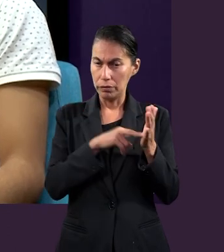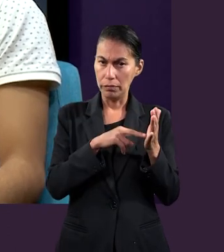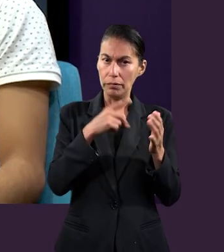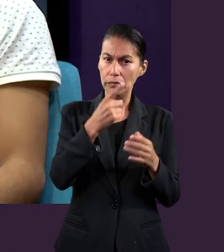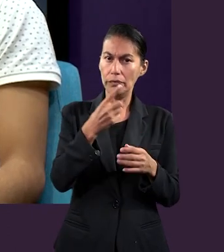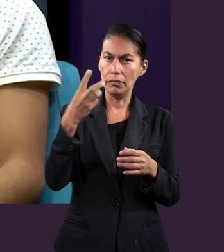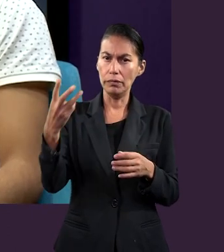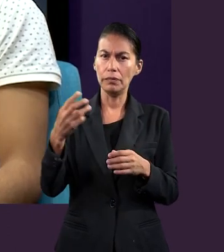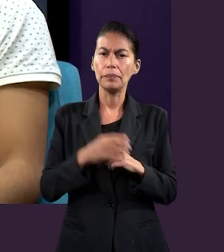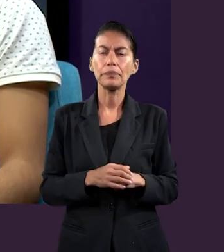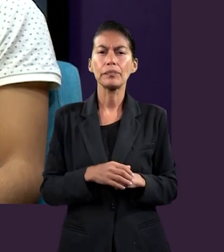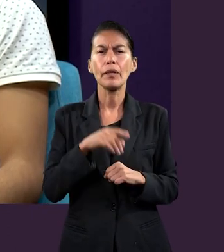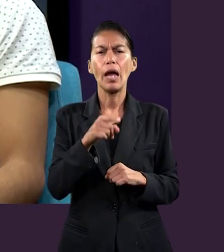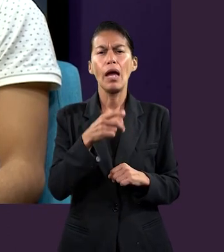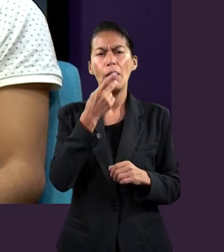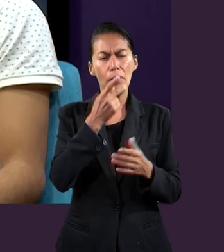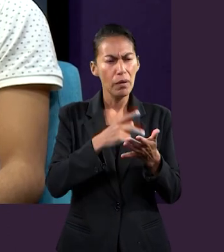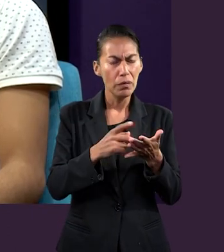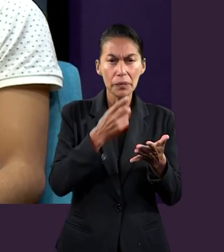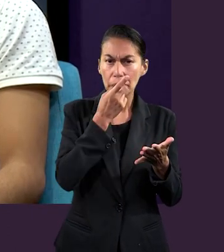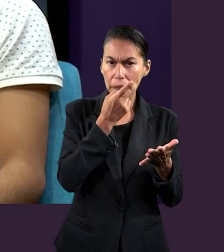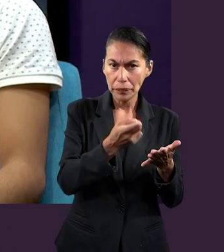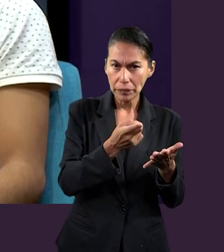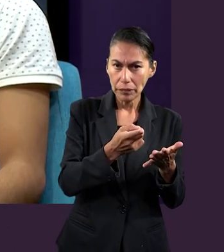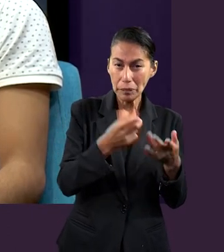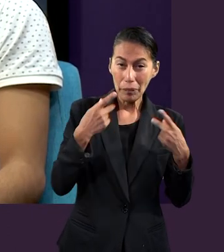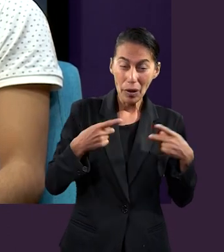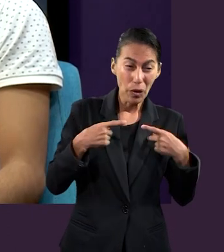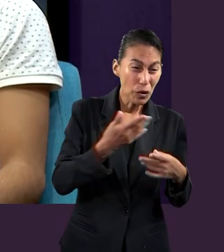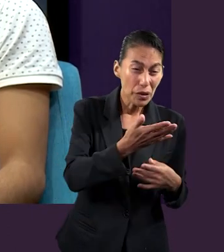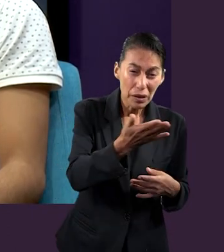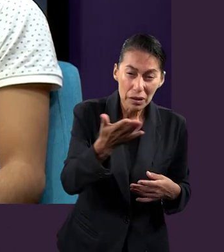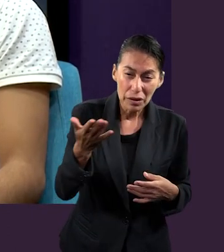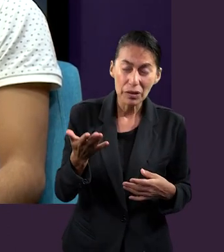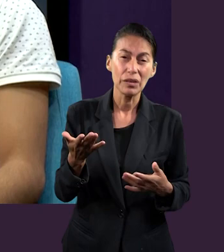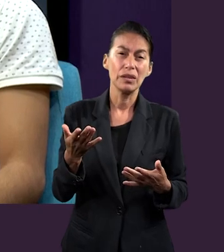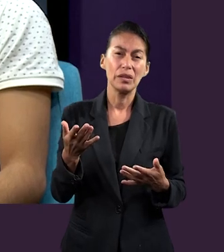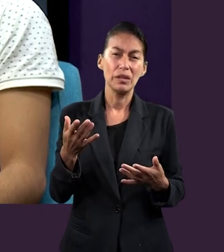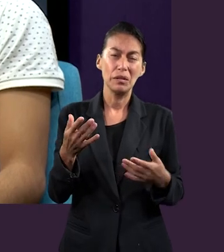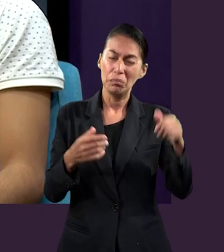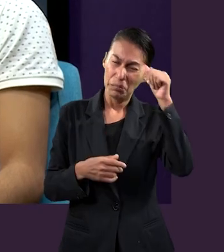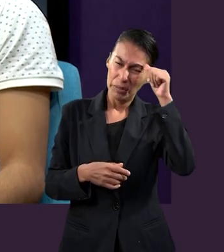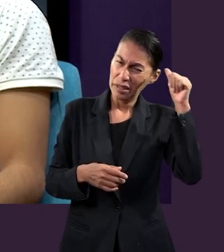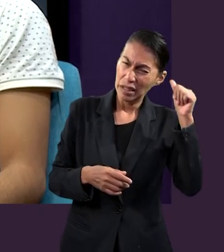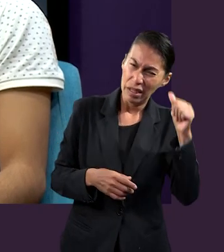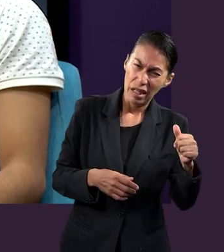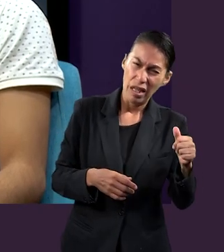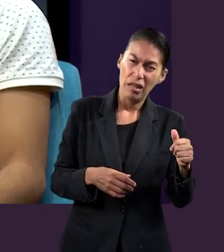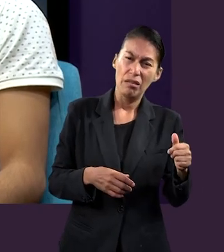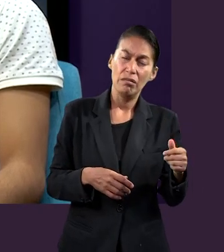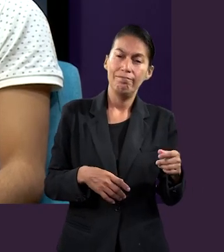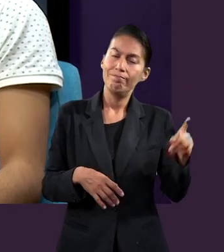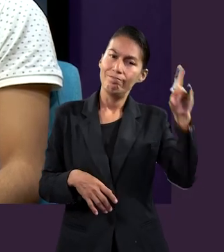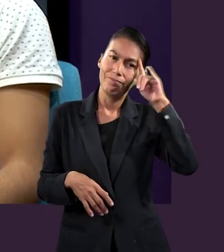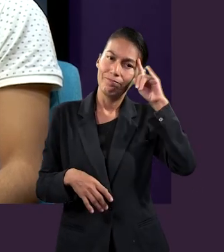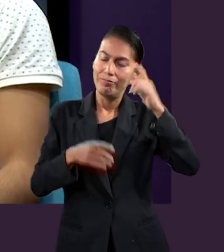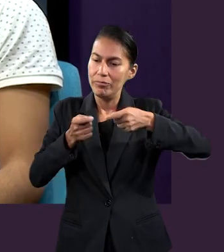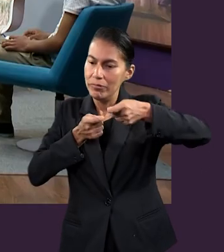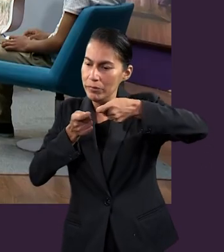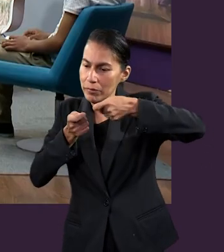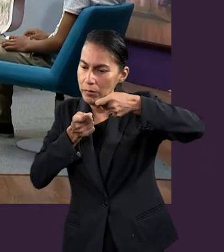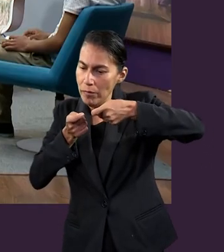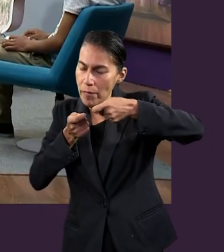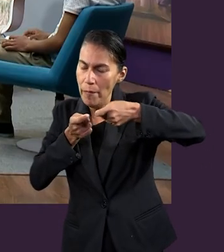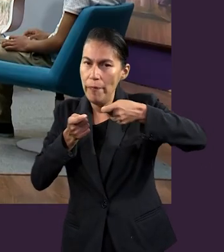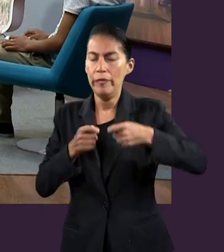3, Pablo menciona que la humanidad se encontraba en un estado de pecaminosidad y dominado por Satanás. El